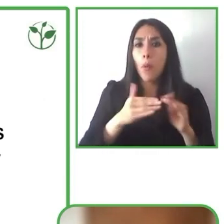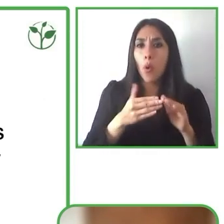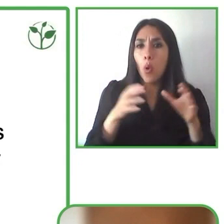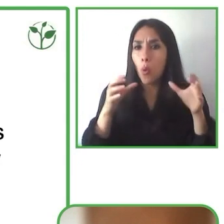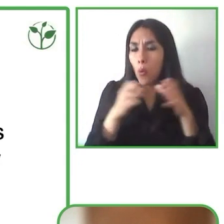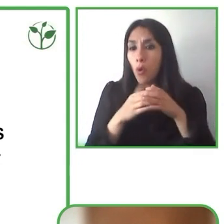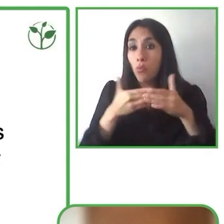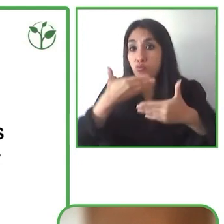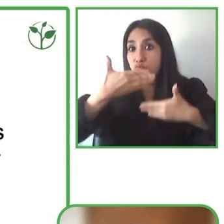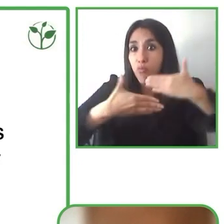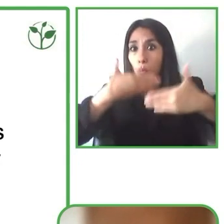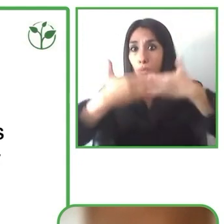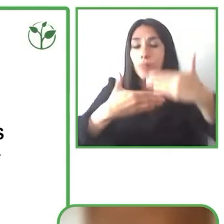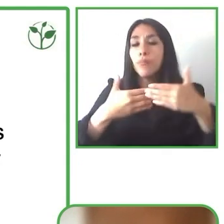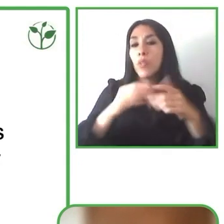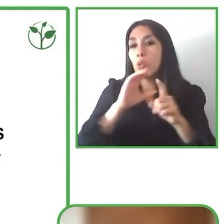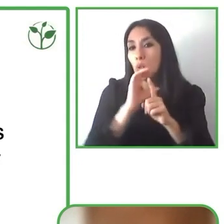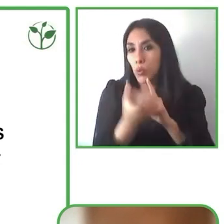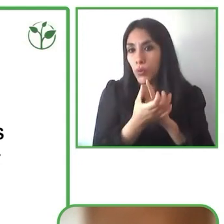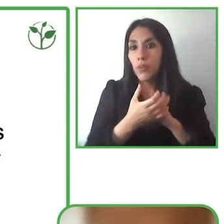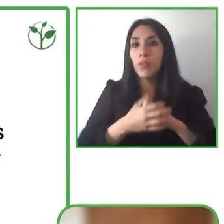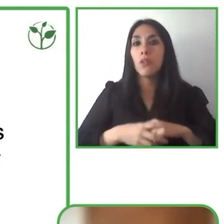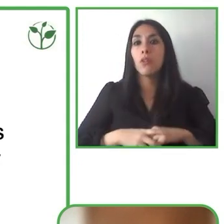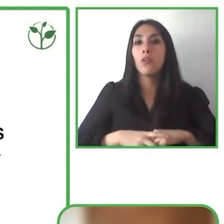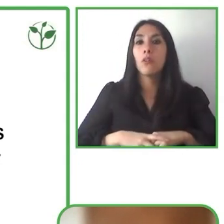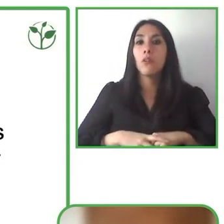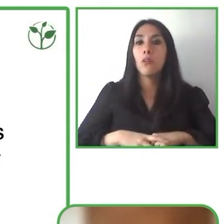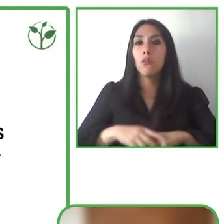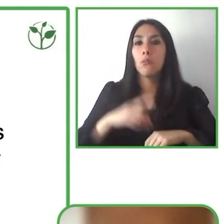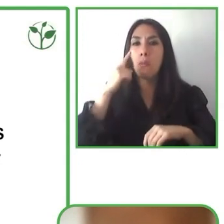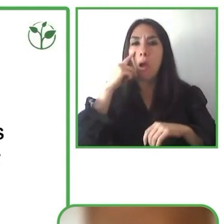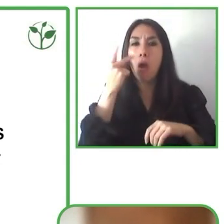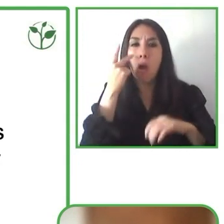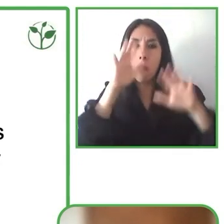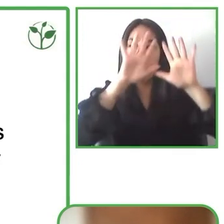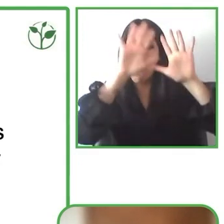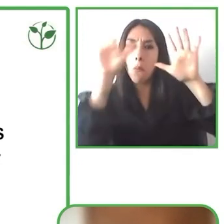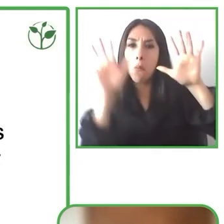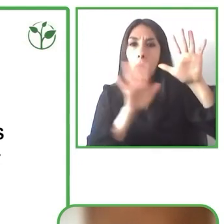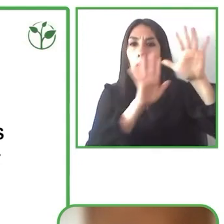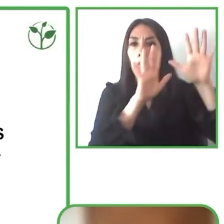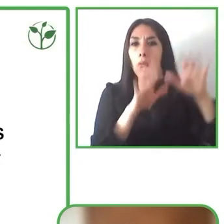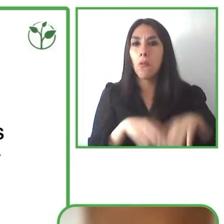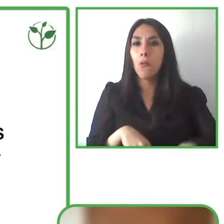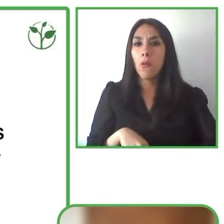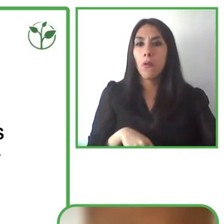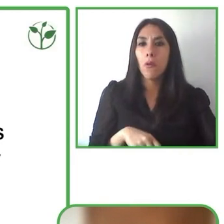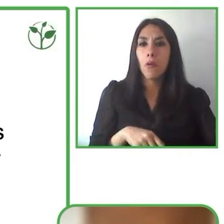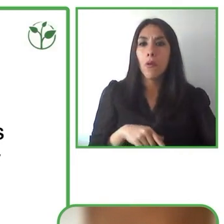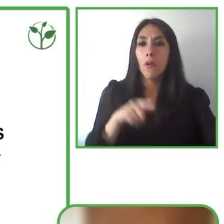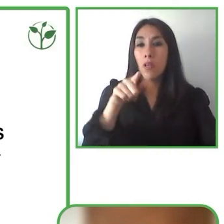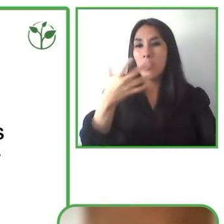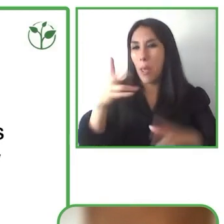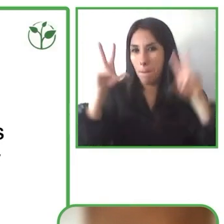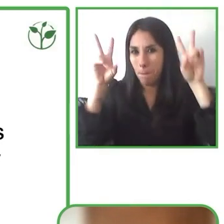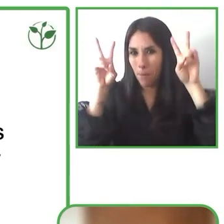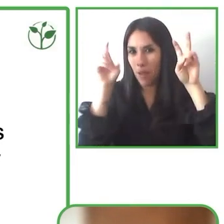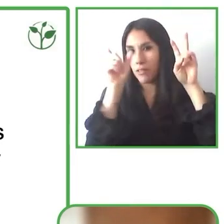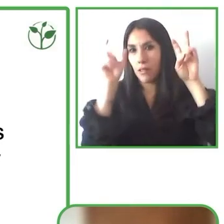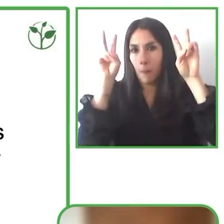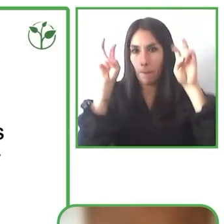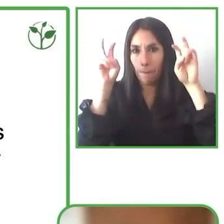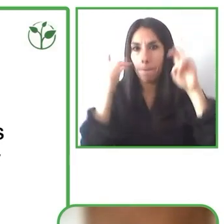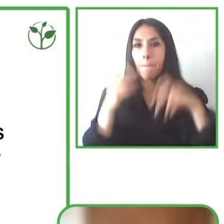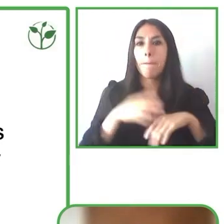cultural va a estar inhibiendo el desarrollo pleno de una sociedad y por lo